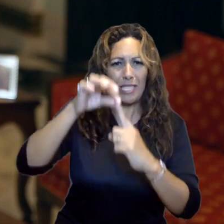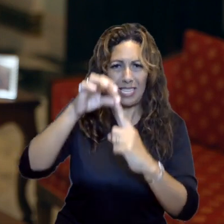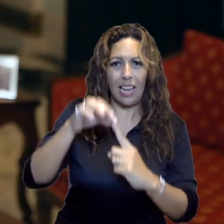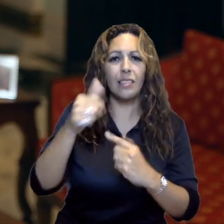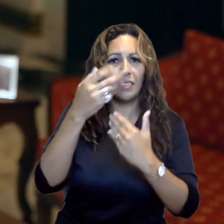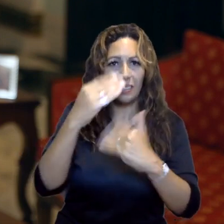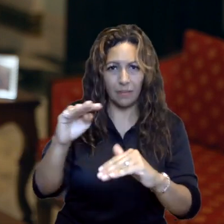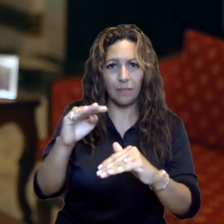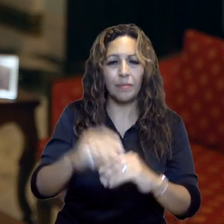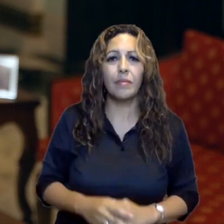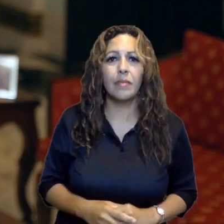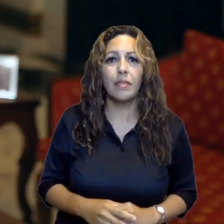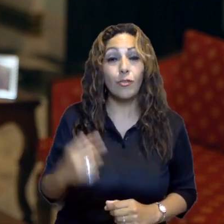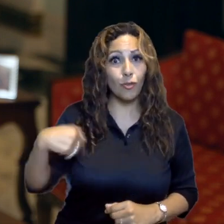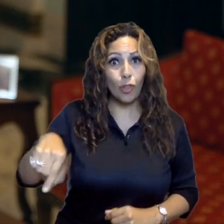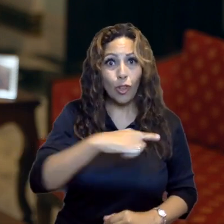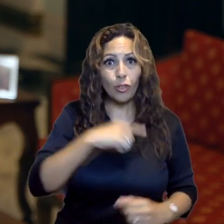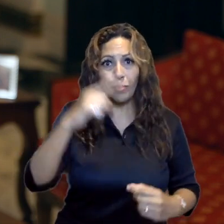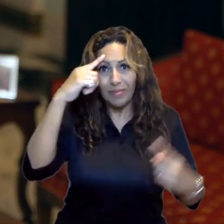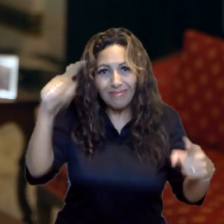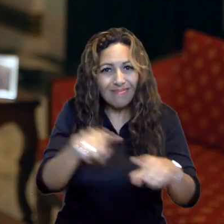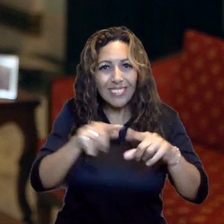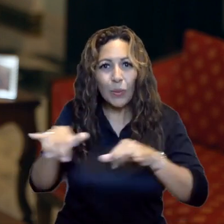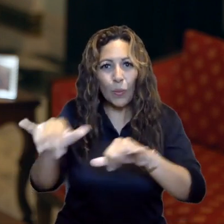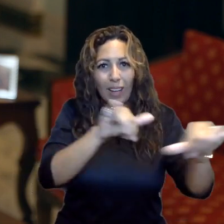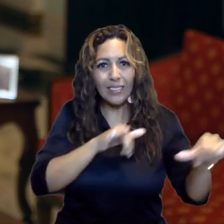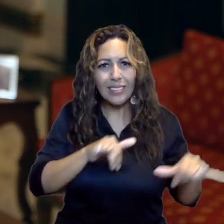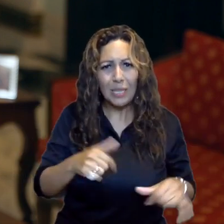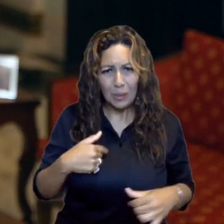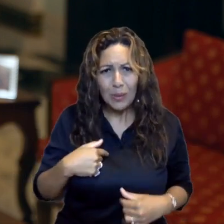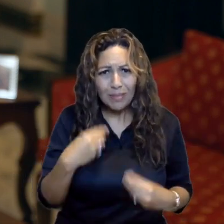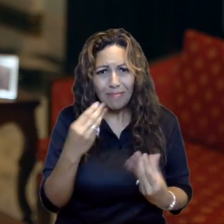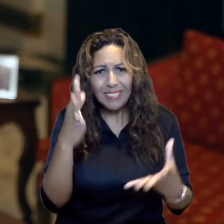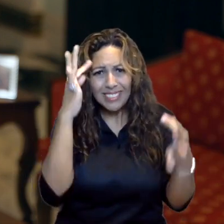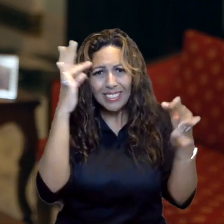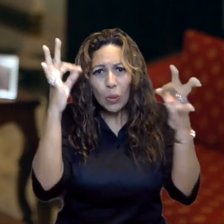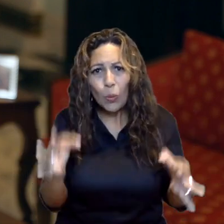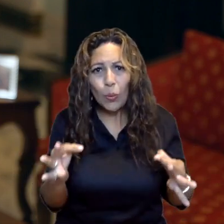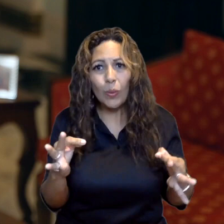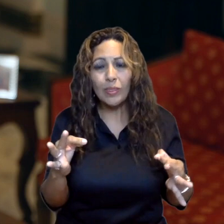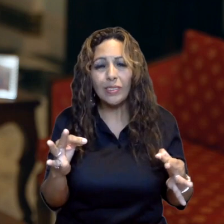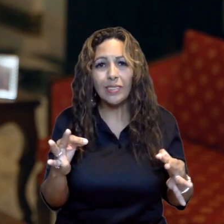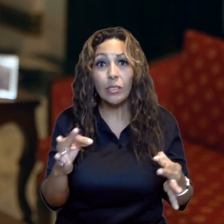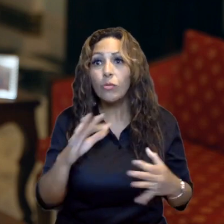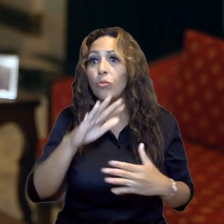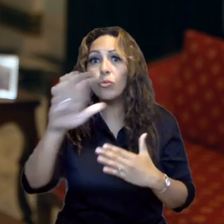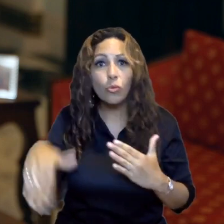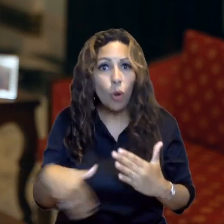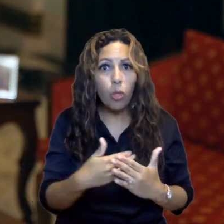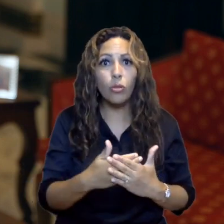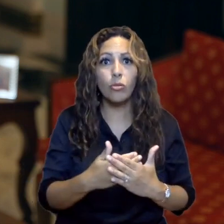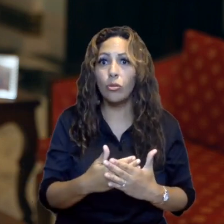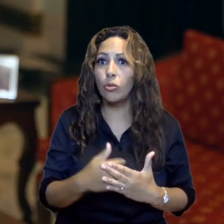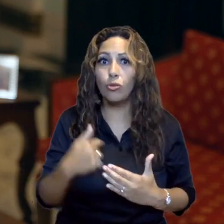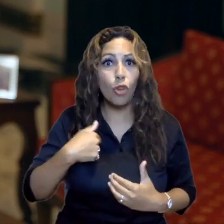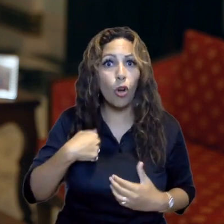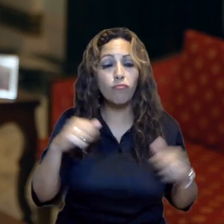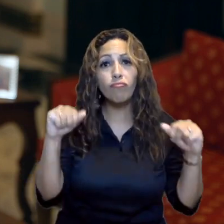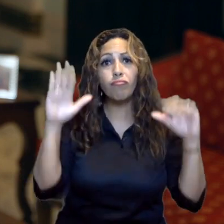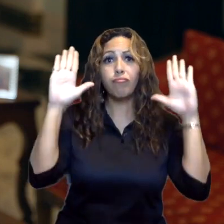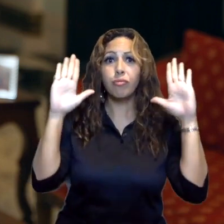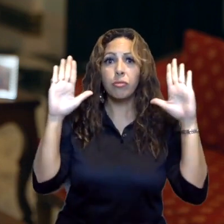Estas causas las compartimos todos. Te aseguro a ti y a todo nuestro pueblo que no